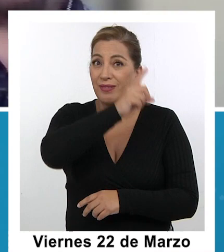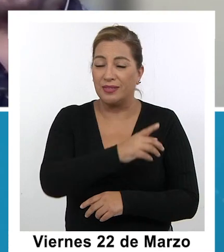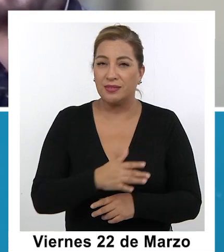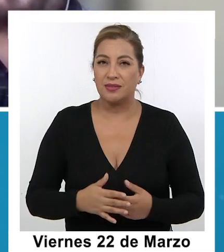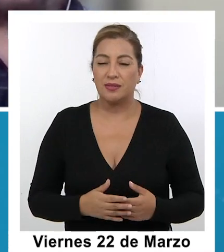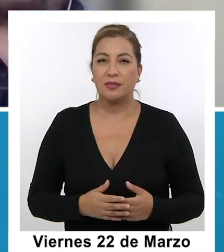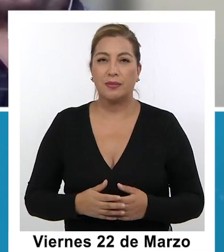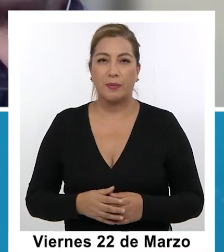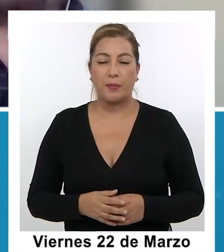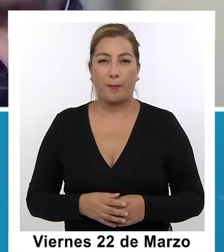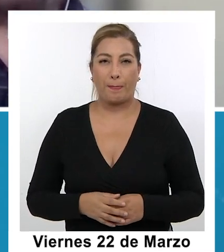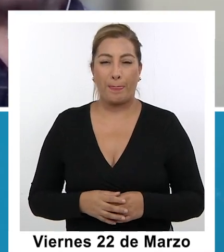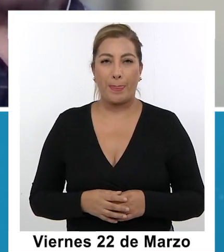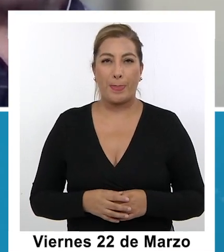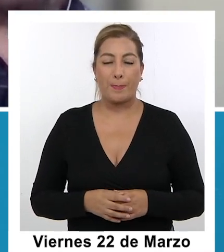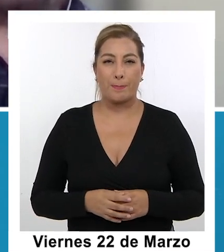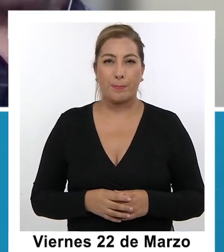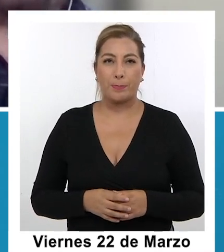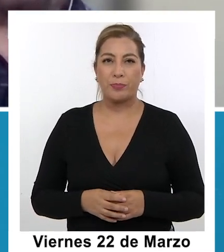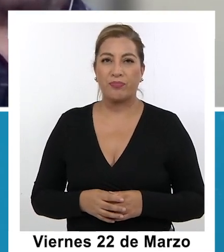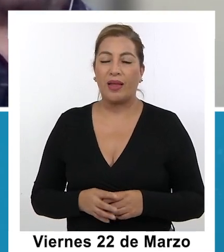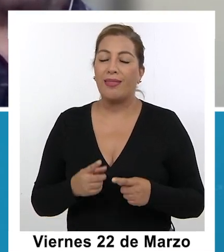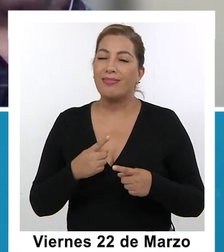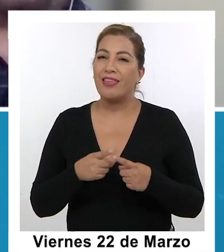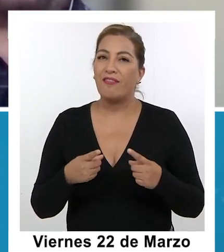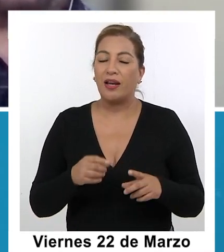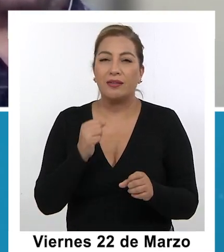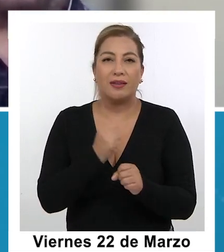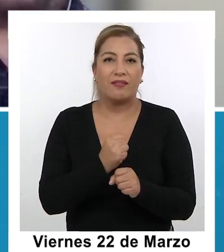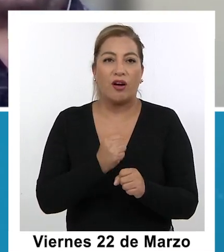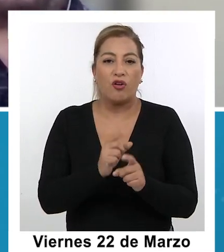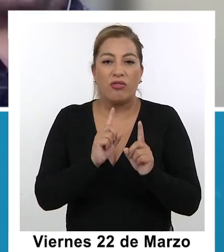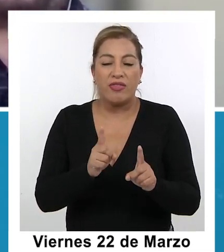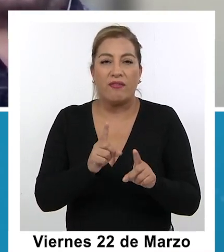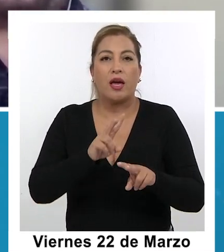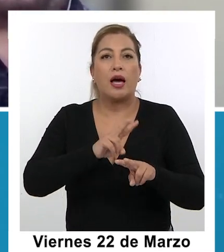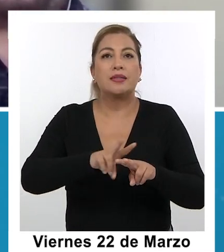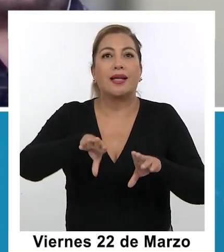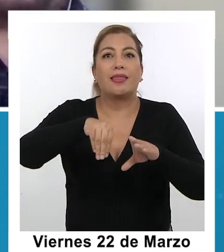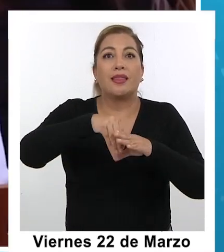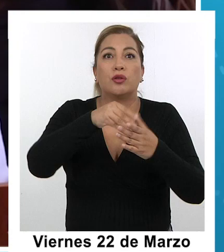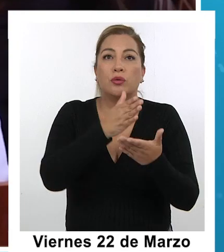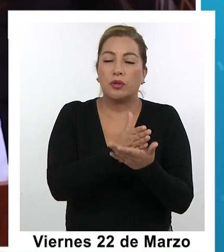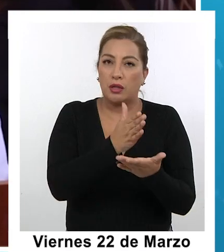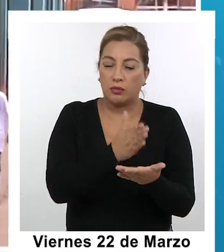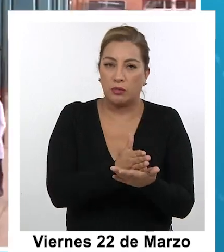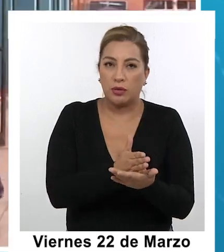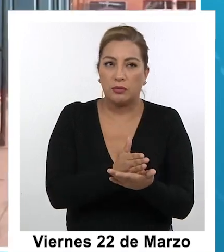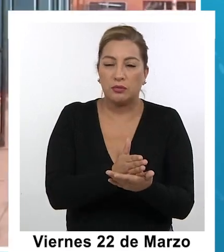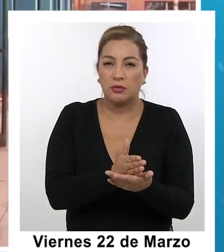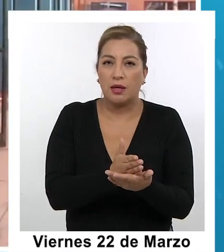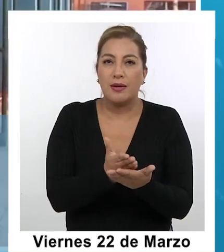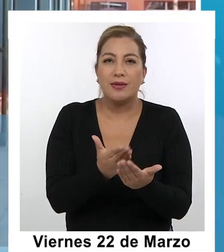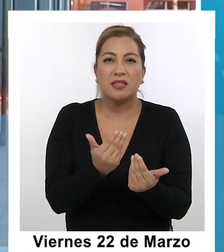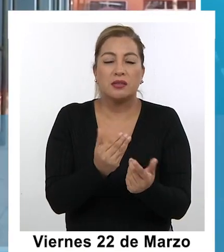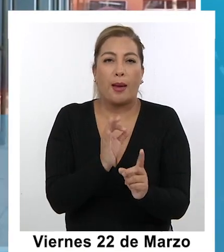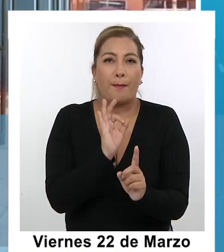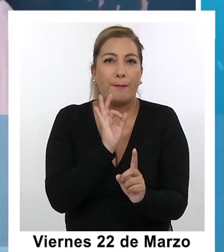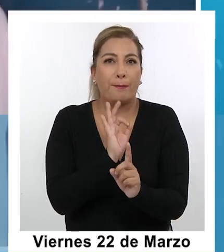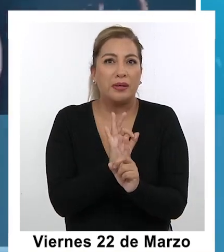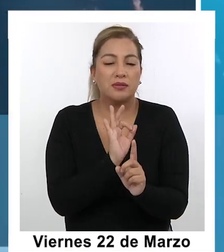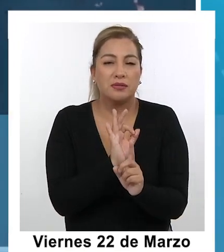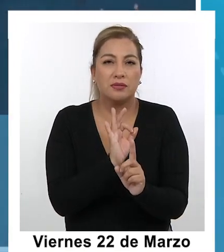hay un factor de las diversas tareas que tiene un profesor hoy en la sala de clase que requiere una especialidad y